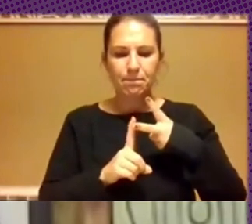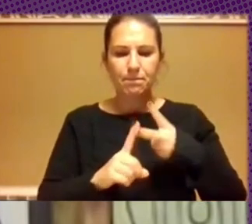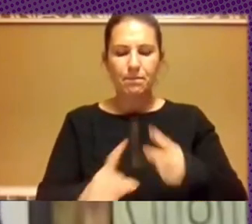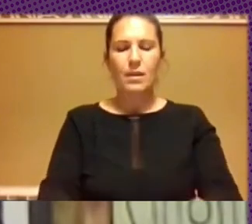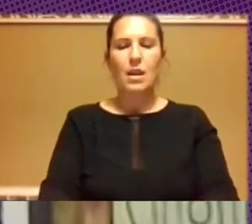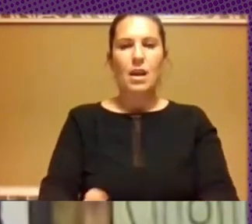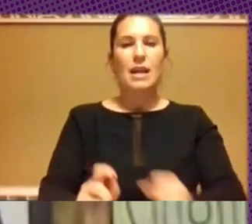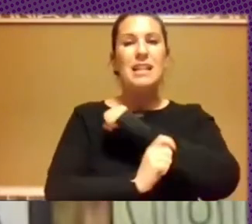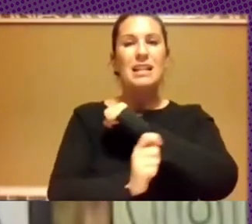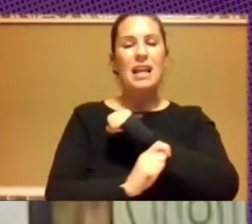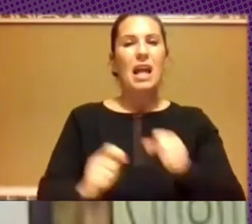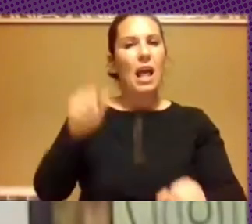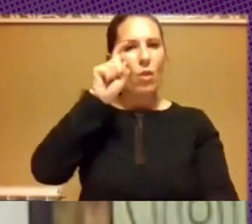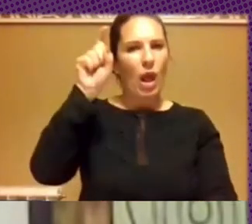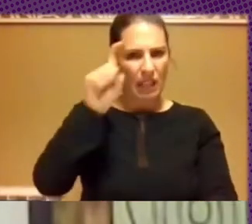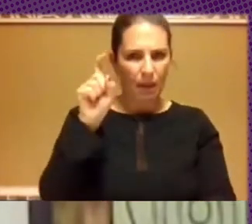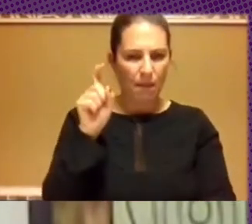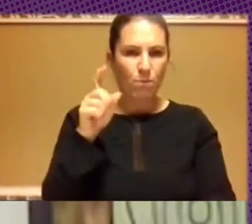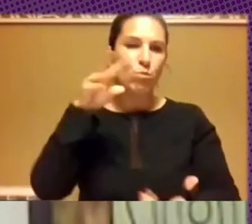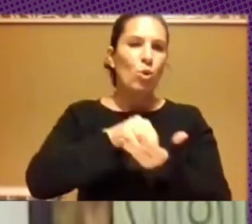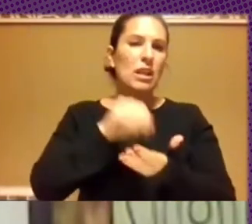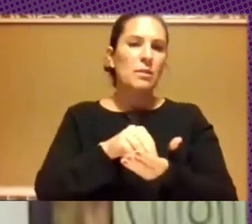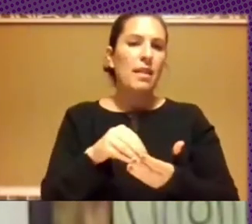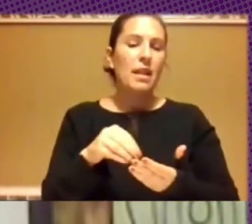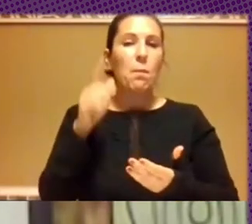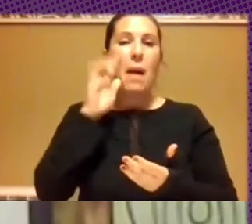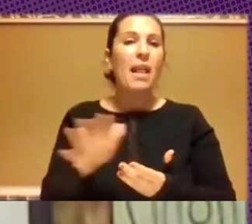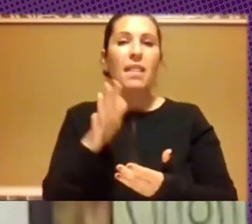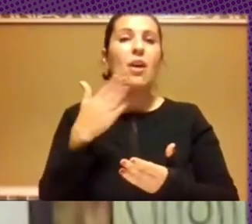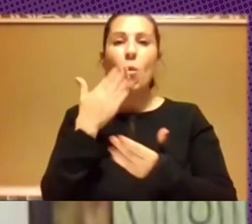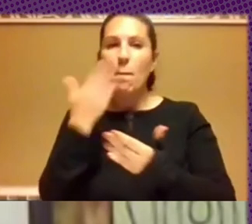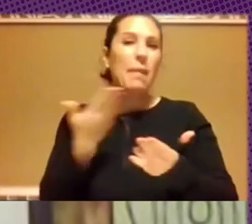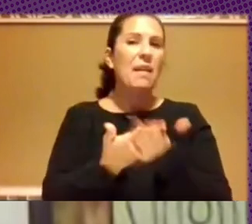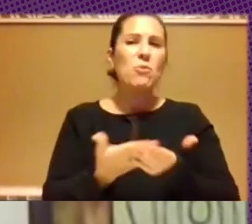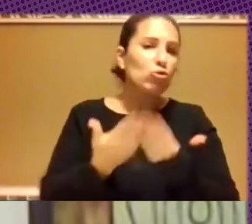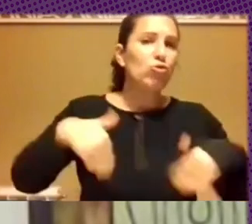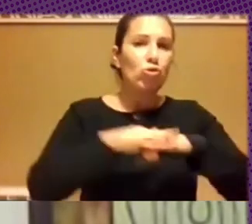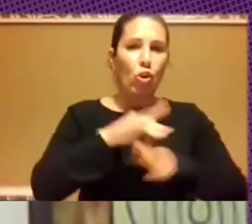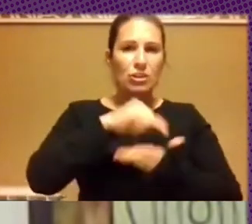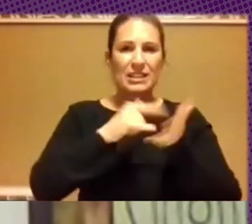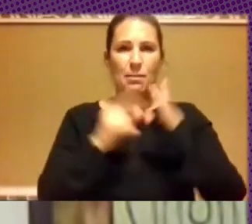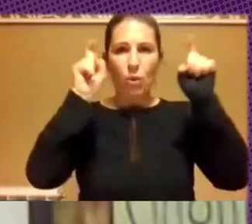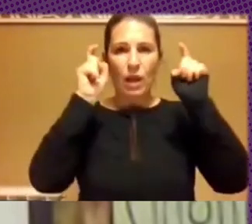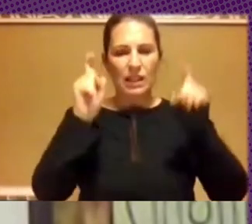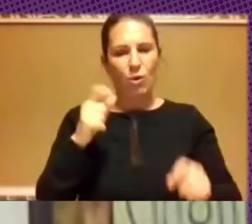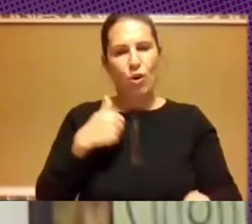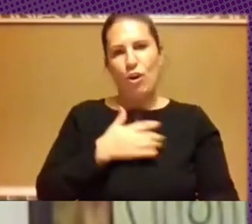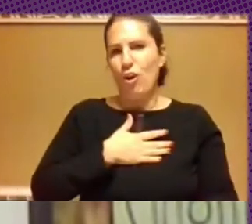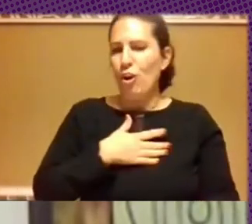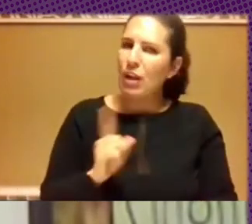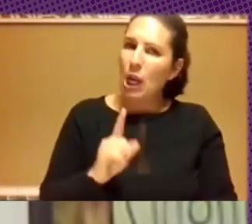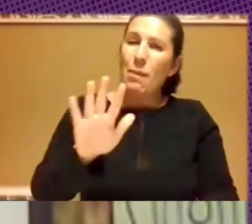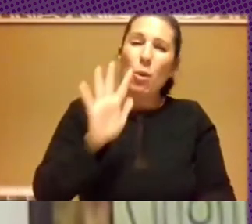es educativa lo que pasa es que muchas veces pecamos de pedirle todo al al sistema educativo no quiero caer en eso pero me